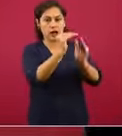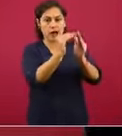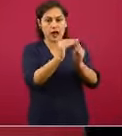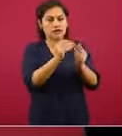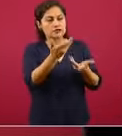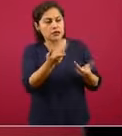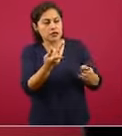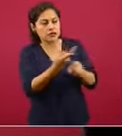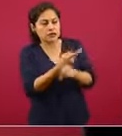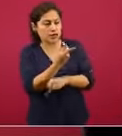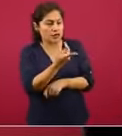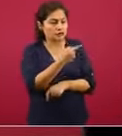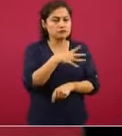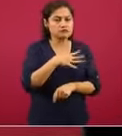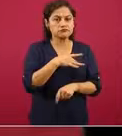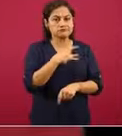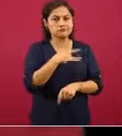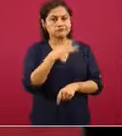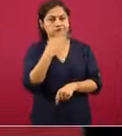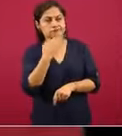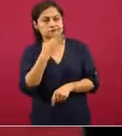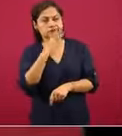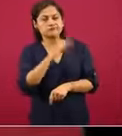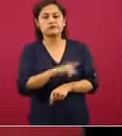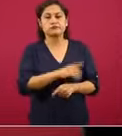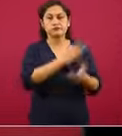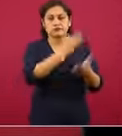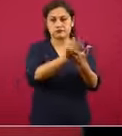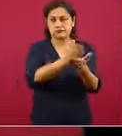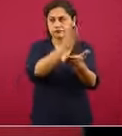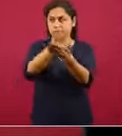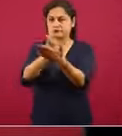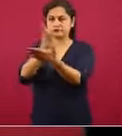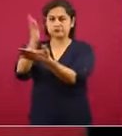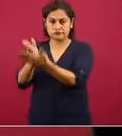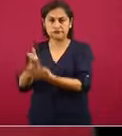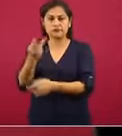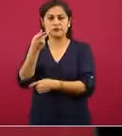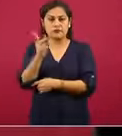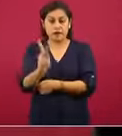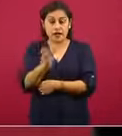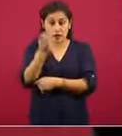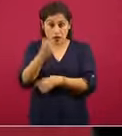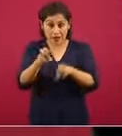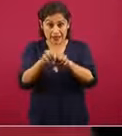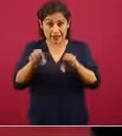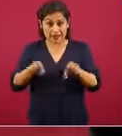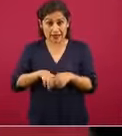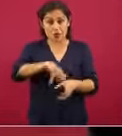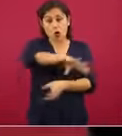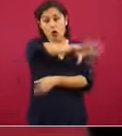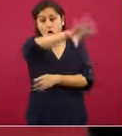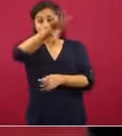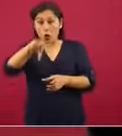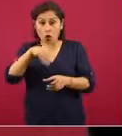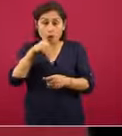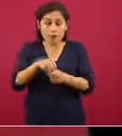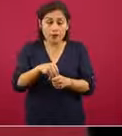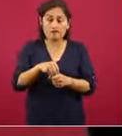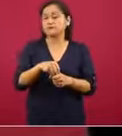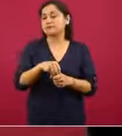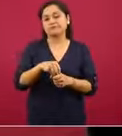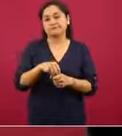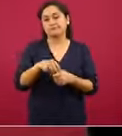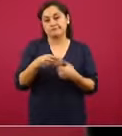identificando casos. Pero eso no quiere decir que estas brigadas van a identificar a todos los casos. Pueden pasar un día y después a ese